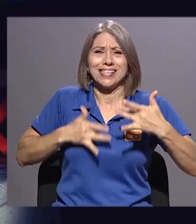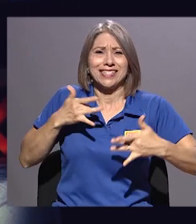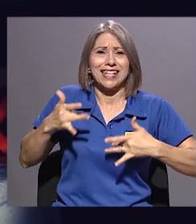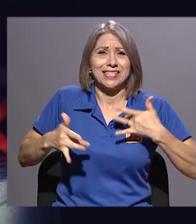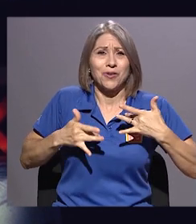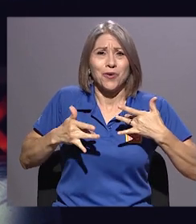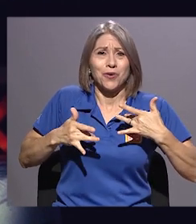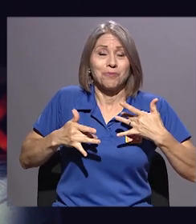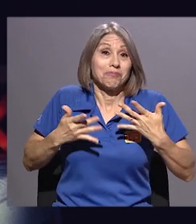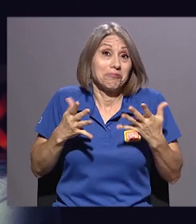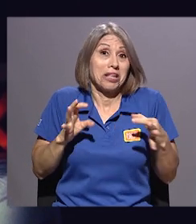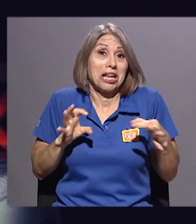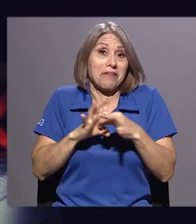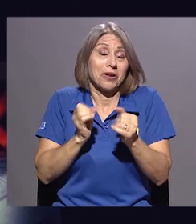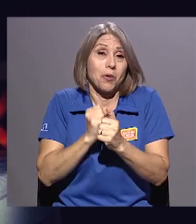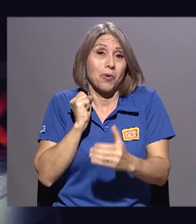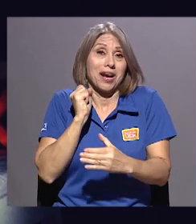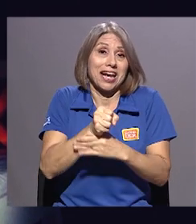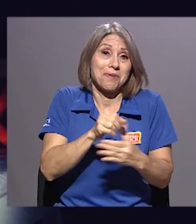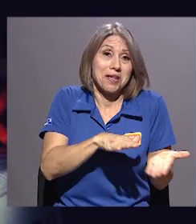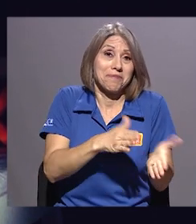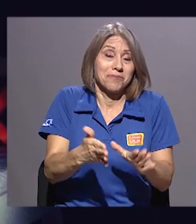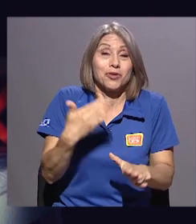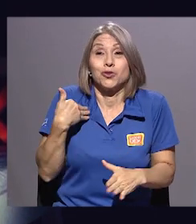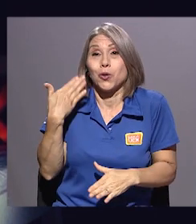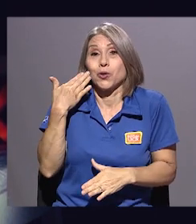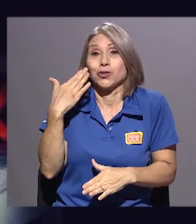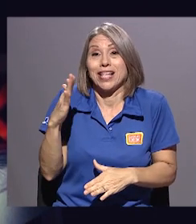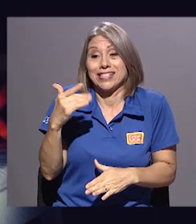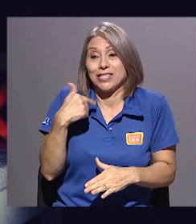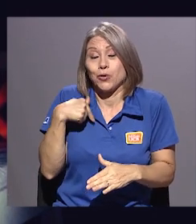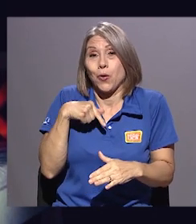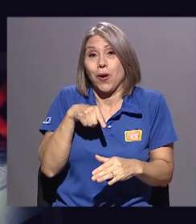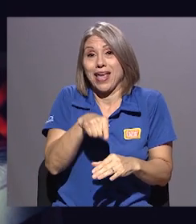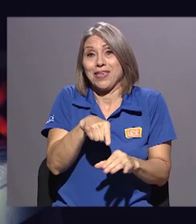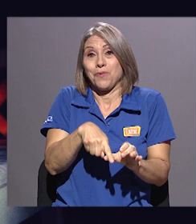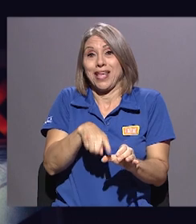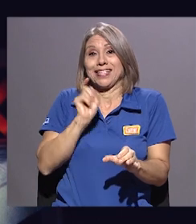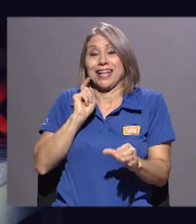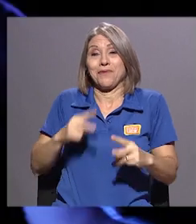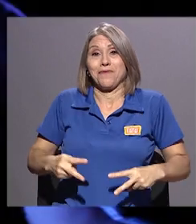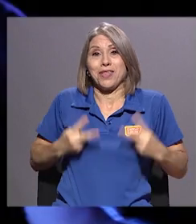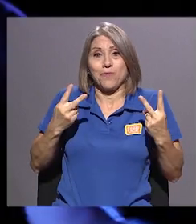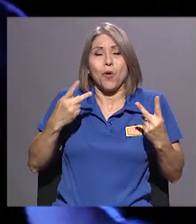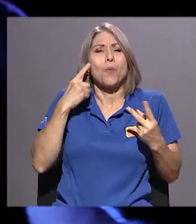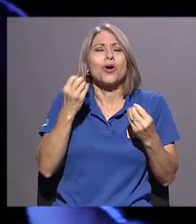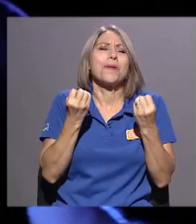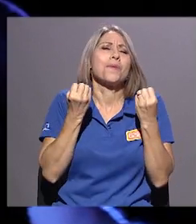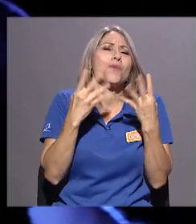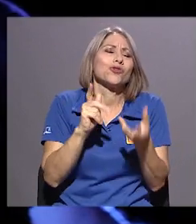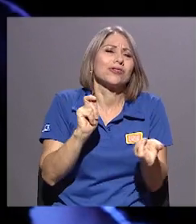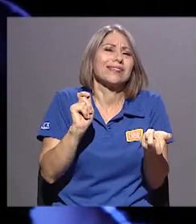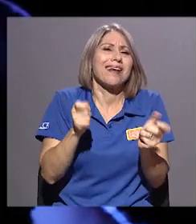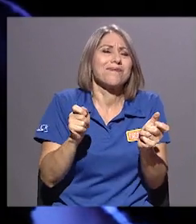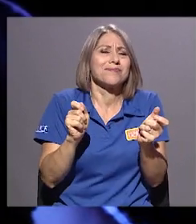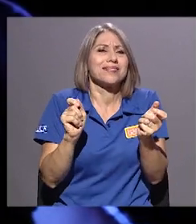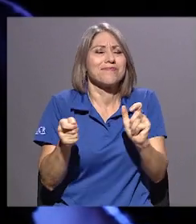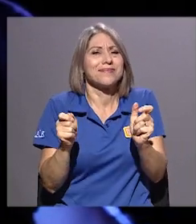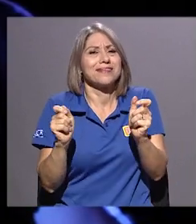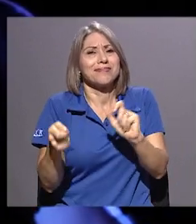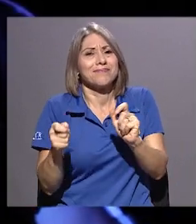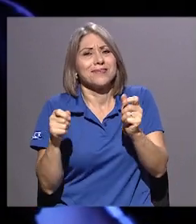crimen también, ¿no? Pero es como que yo no sé si voy a salir vivo. Porque tiene tantas curvas. Y a veces yo me entrego tanto a esas curvas que,